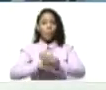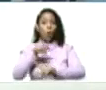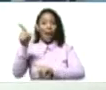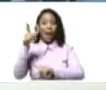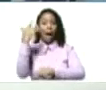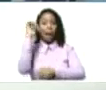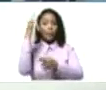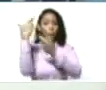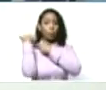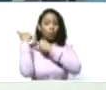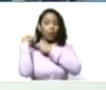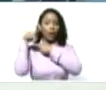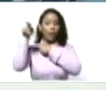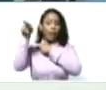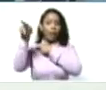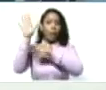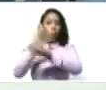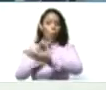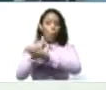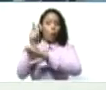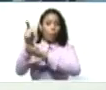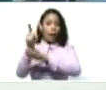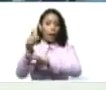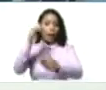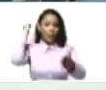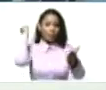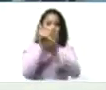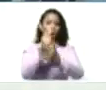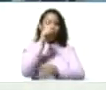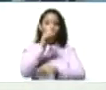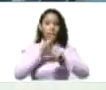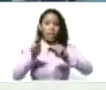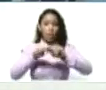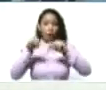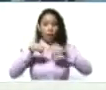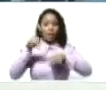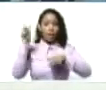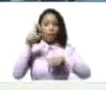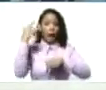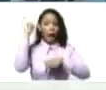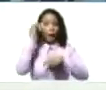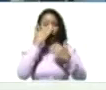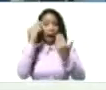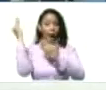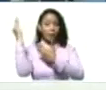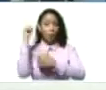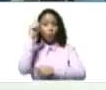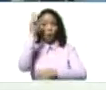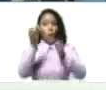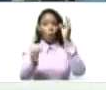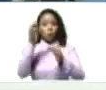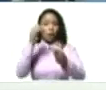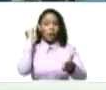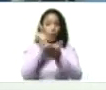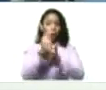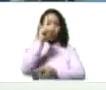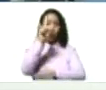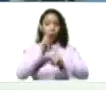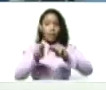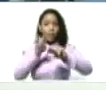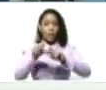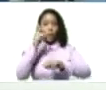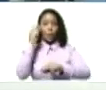responsabilidad en el asesinato de un niño en Venezuela. Ahí están las imágenes. Un juicio por el asesinato de un niño.